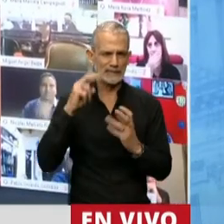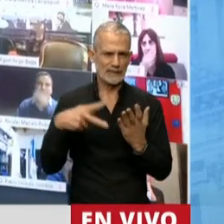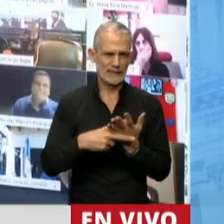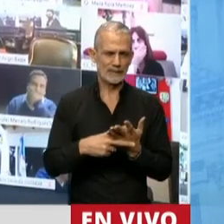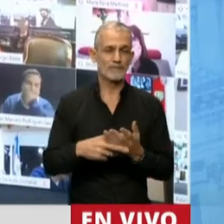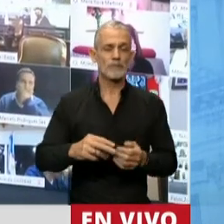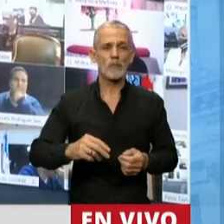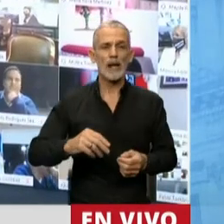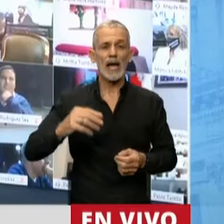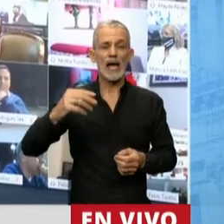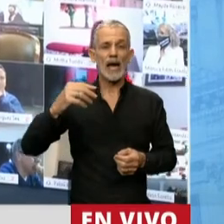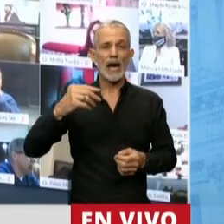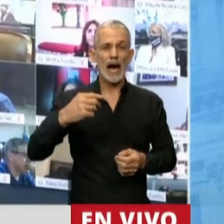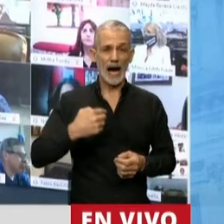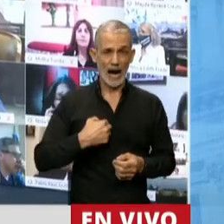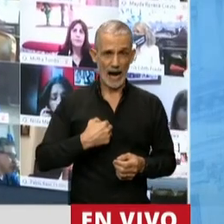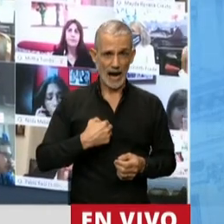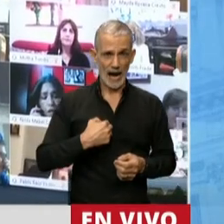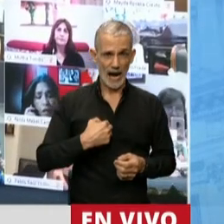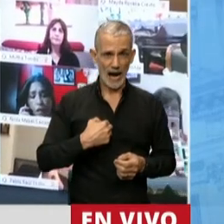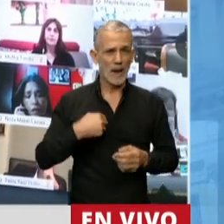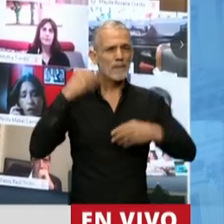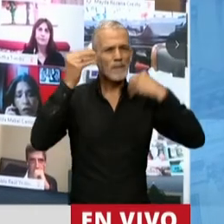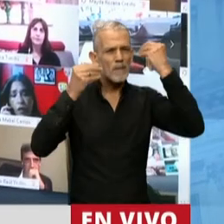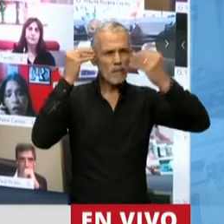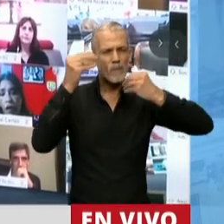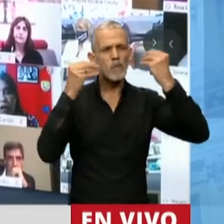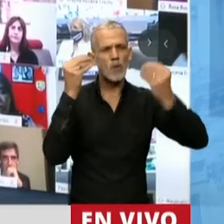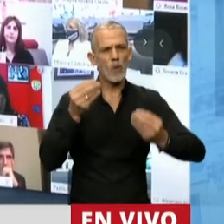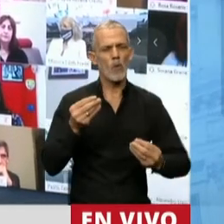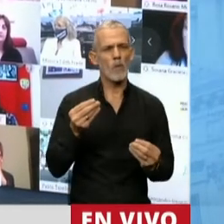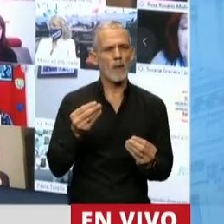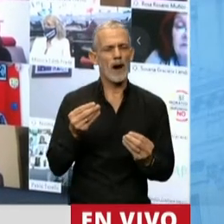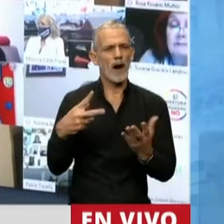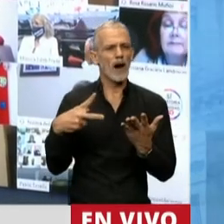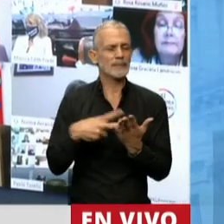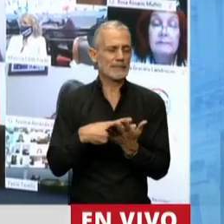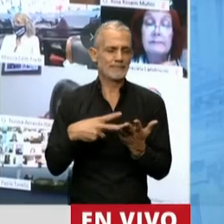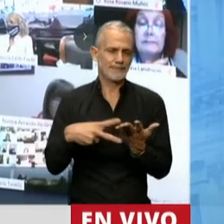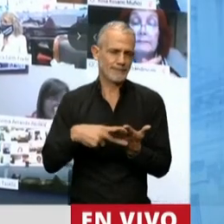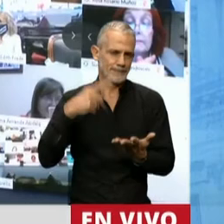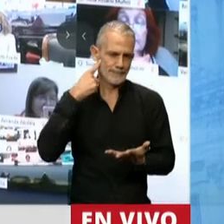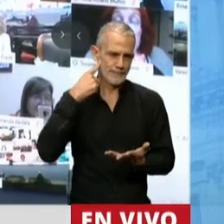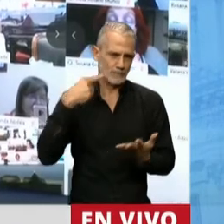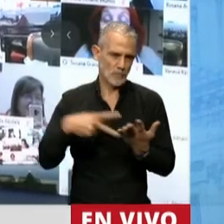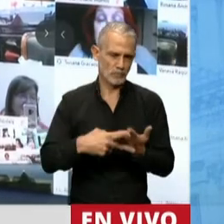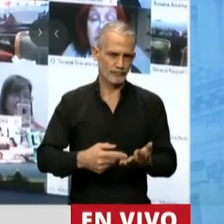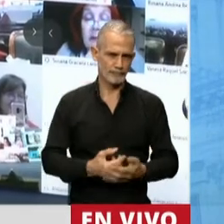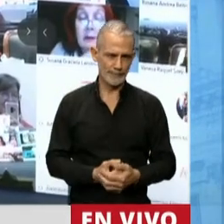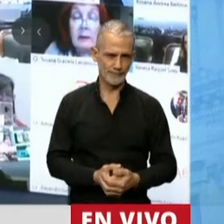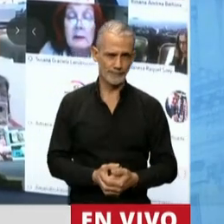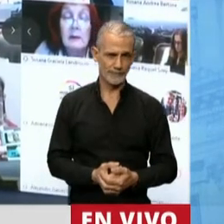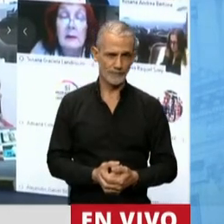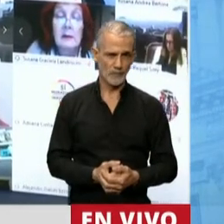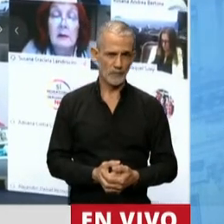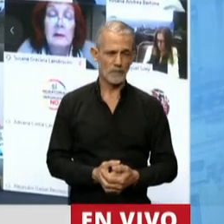A mí me preocupa mucho que las sanitarias no